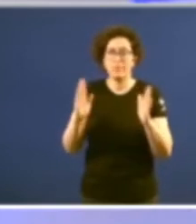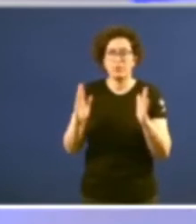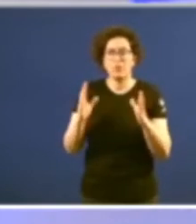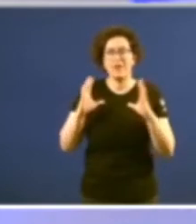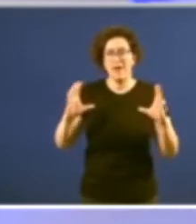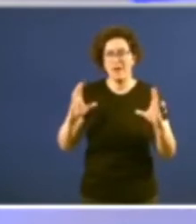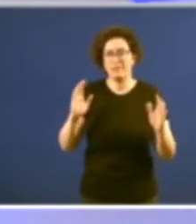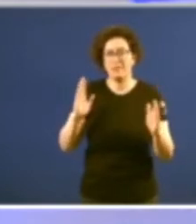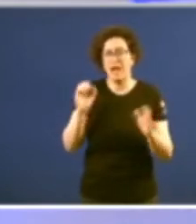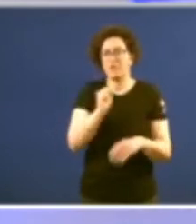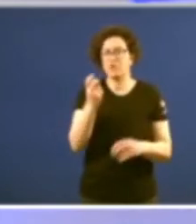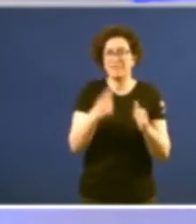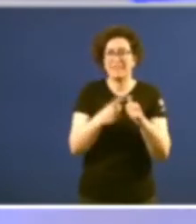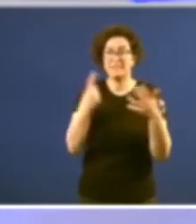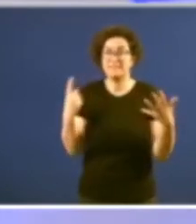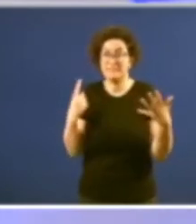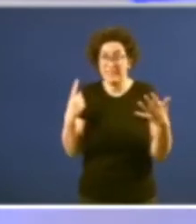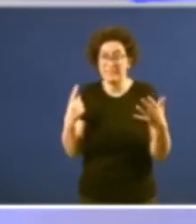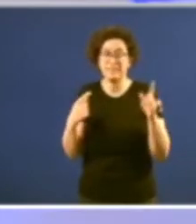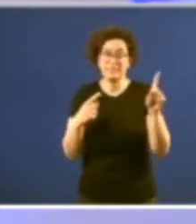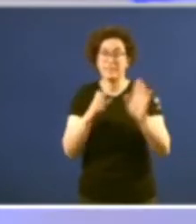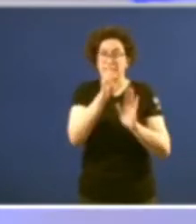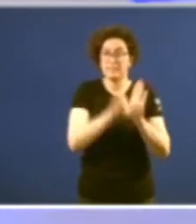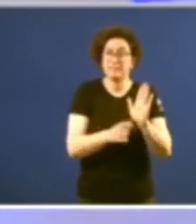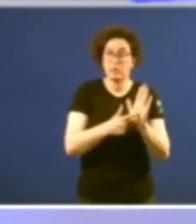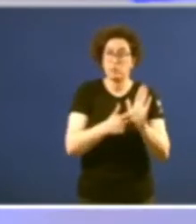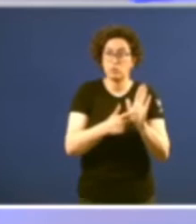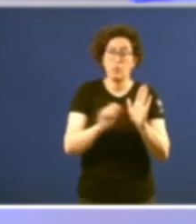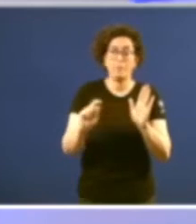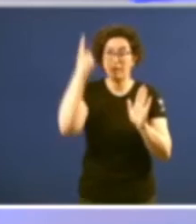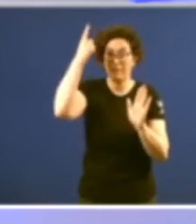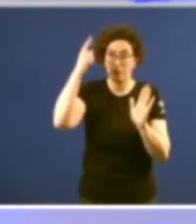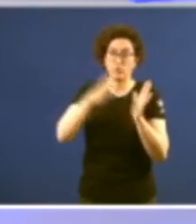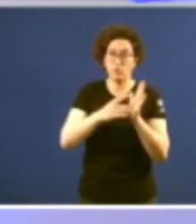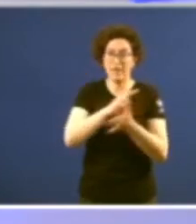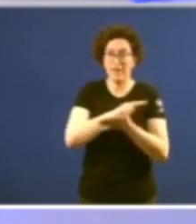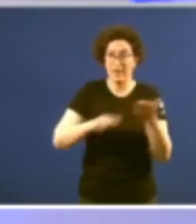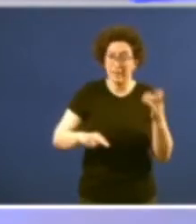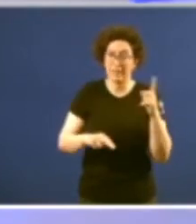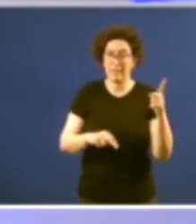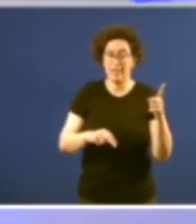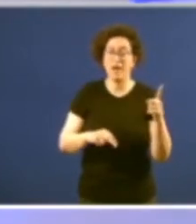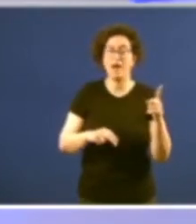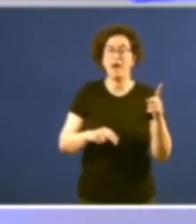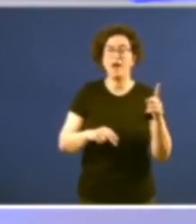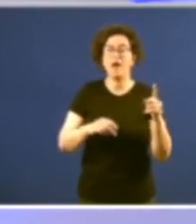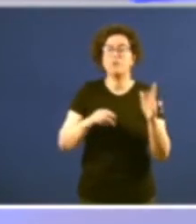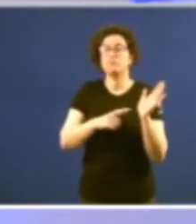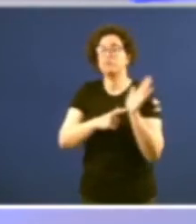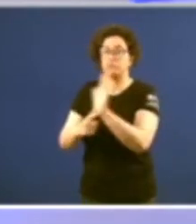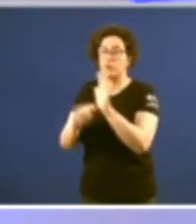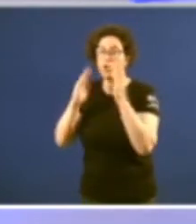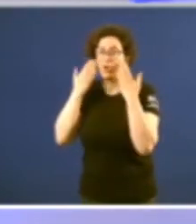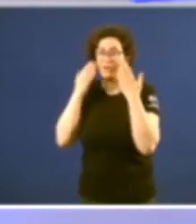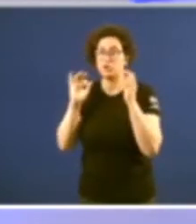36 ese estatuto o primeiro que tivo Galicia chegou ao congreso o 26